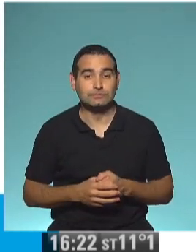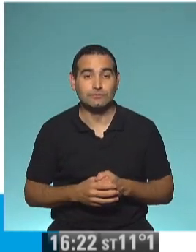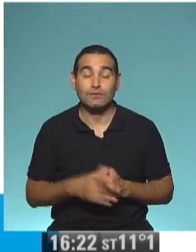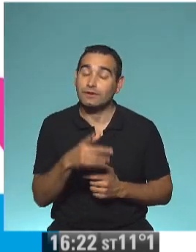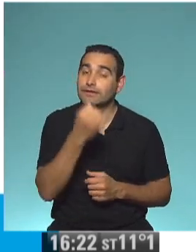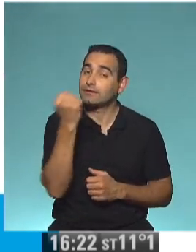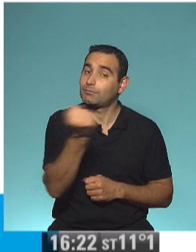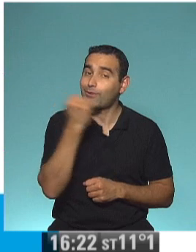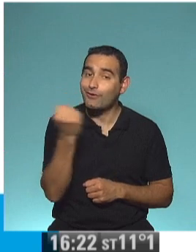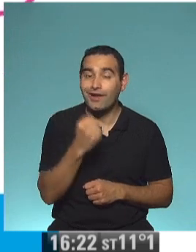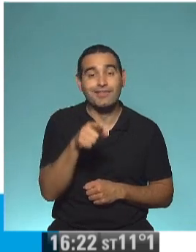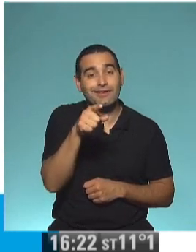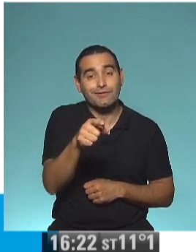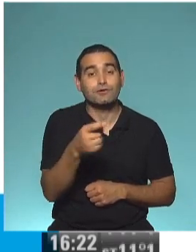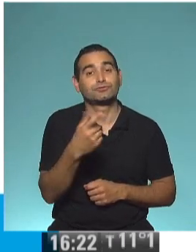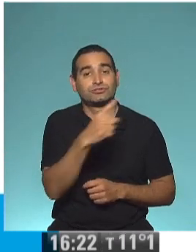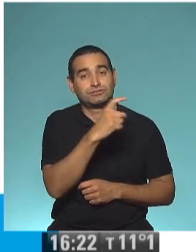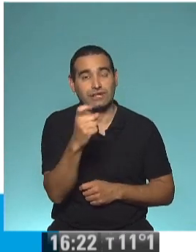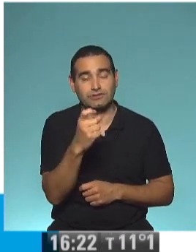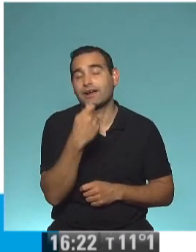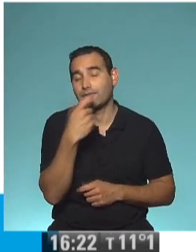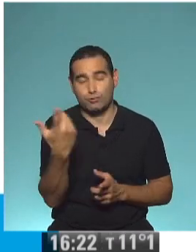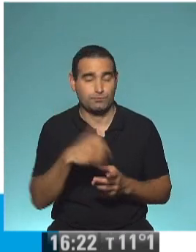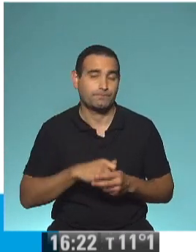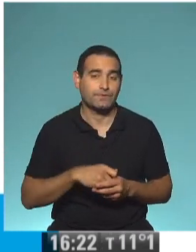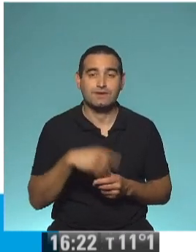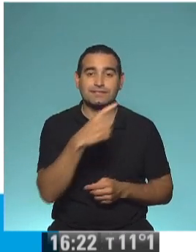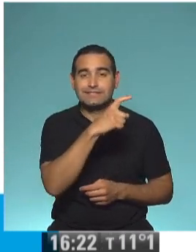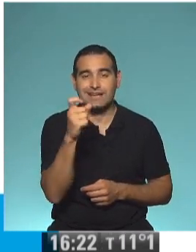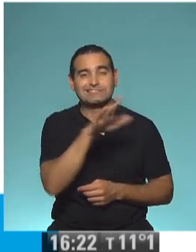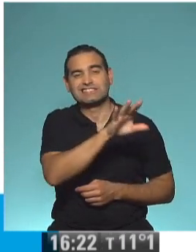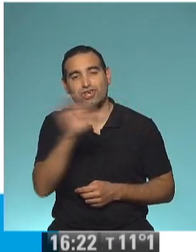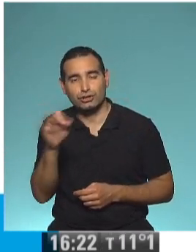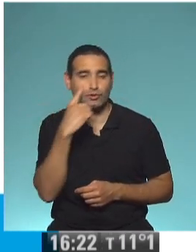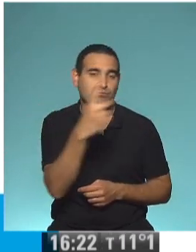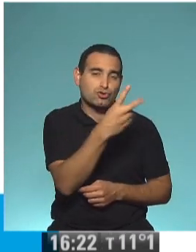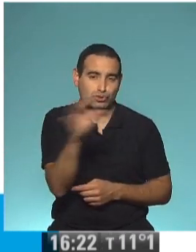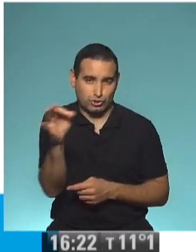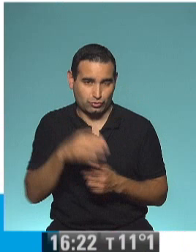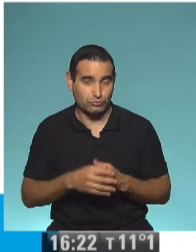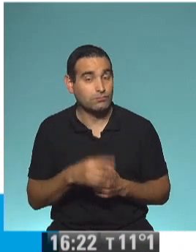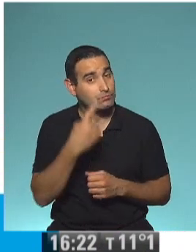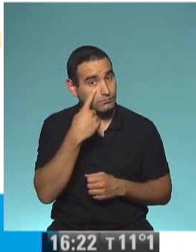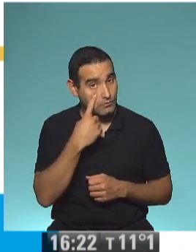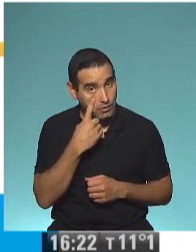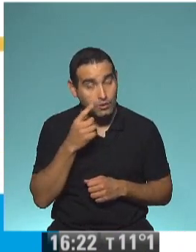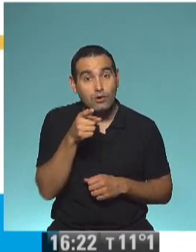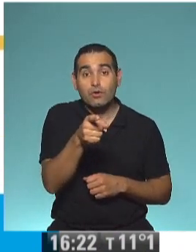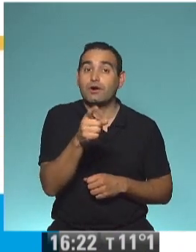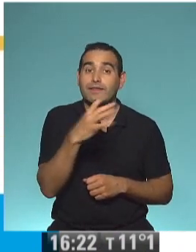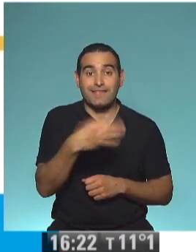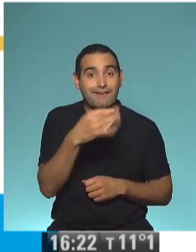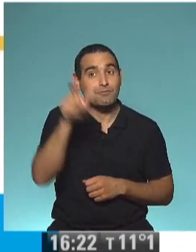importante usar múltiplos de 100, por ejemplo, 500 o 1.200. Ojo, no te olvides de